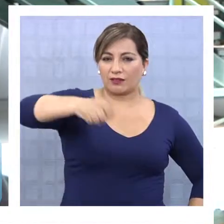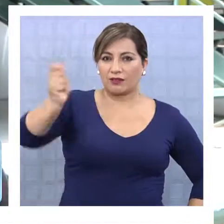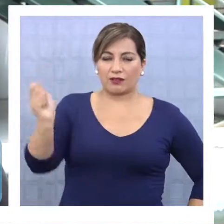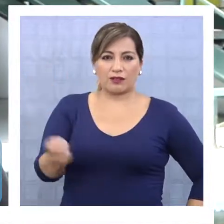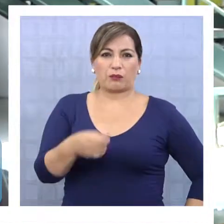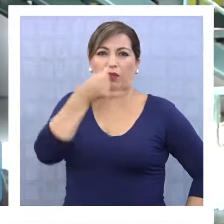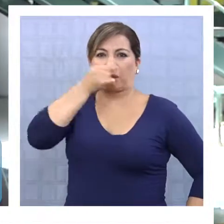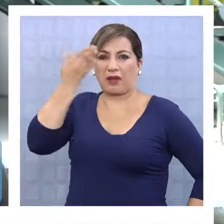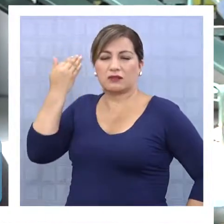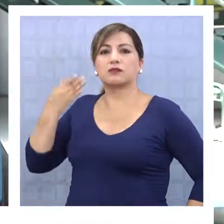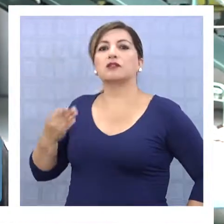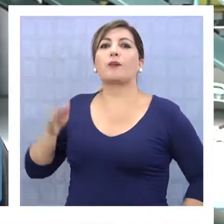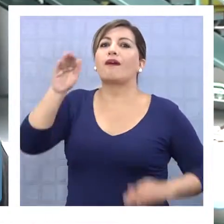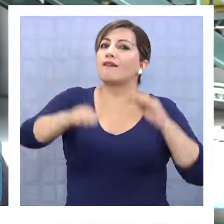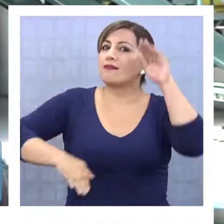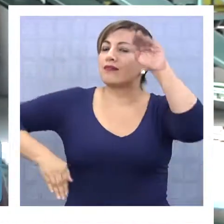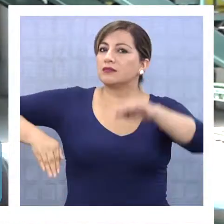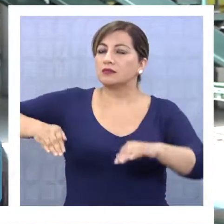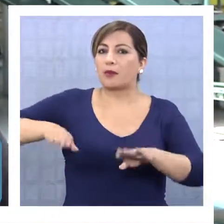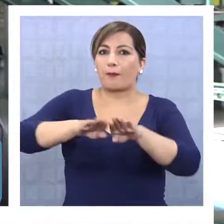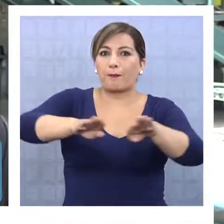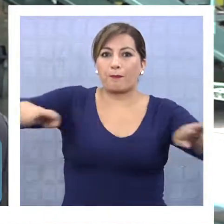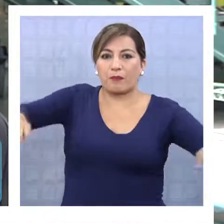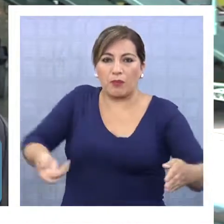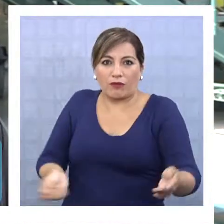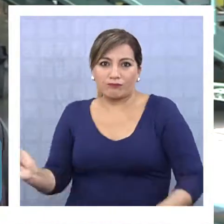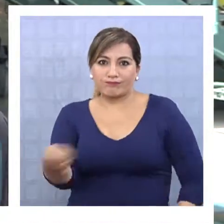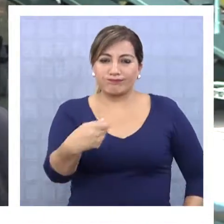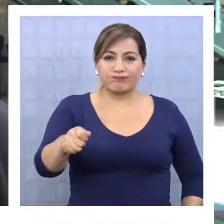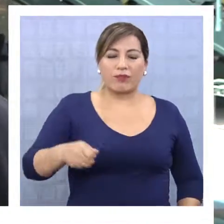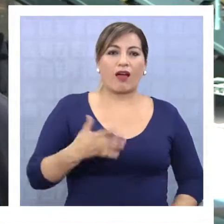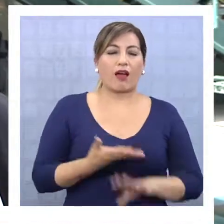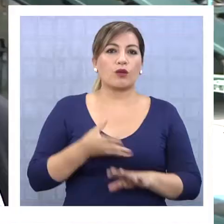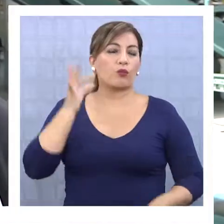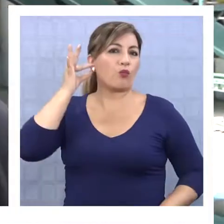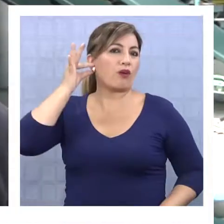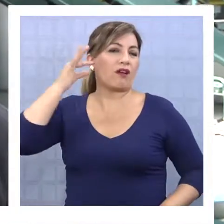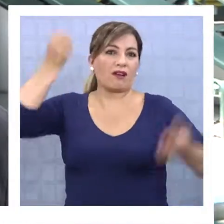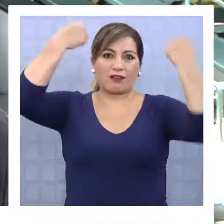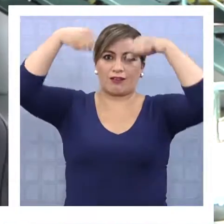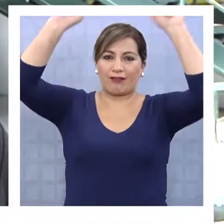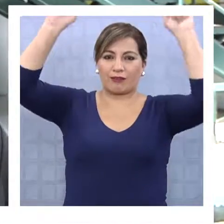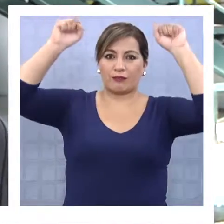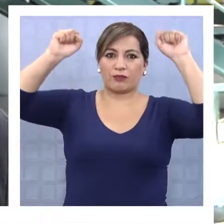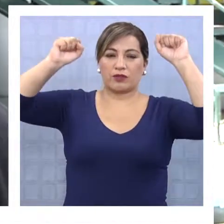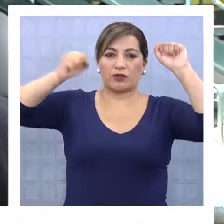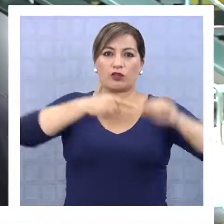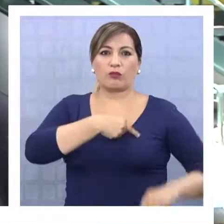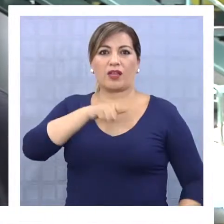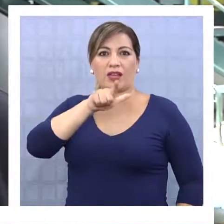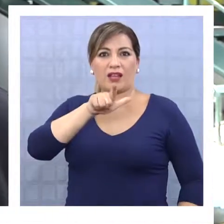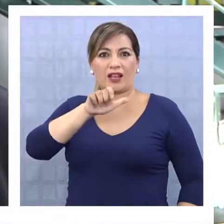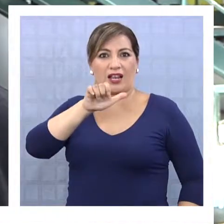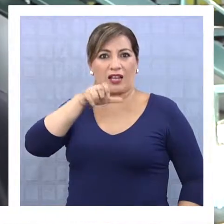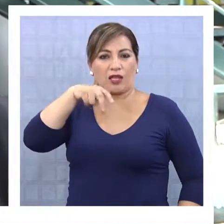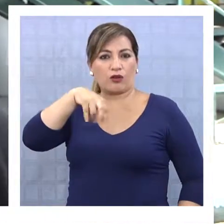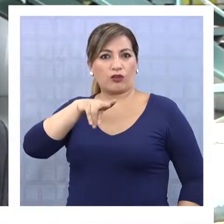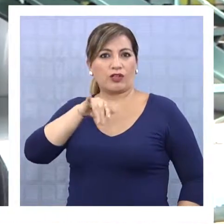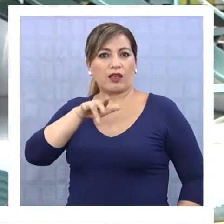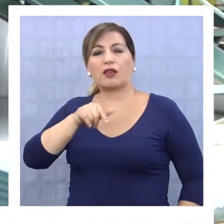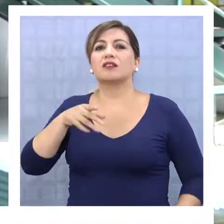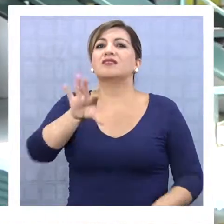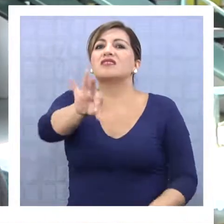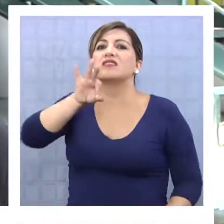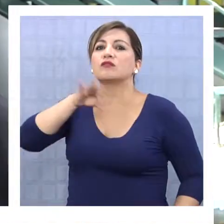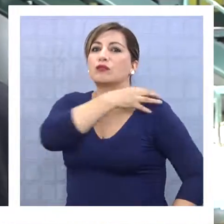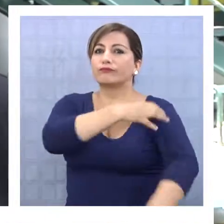el tenis desde hace mucho tiempo, en la natación, el tenis de mesa. Tenemos una campeona Panamericana, que es Tamara Leonelli, que en este